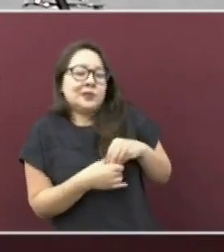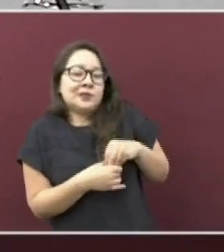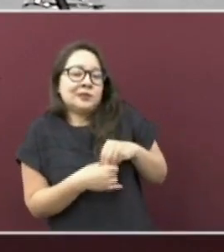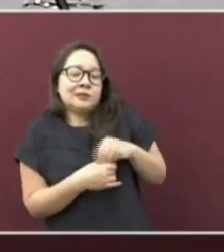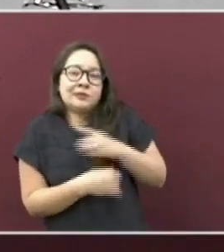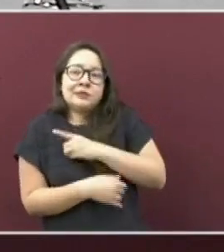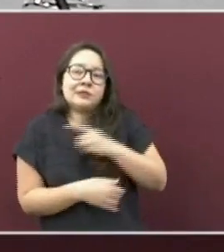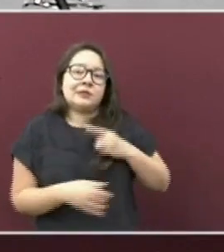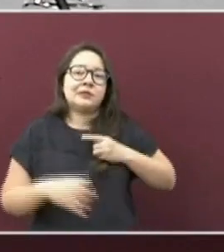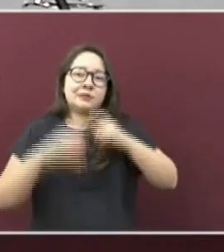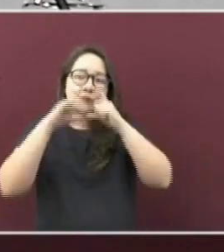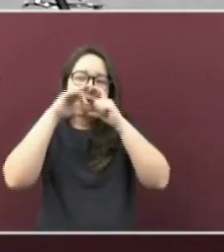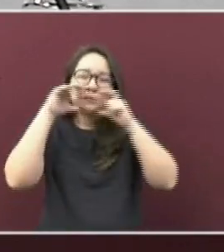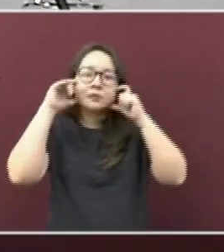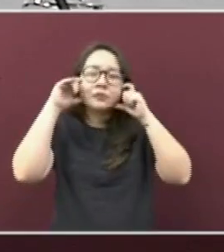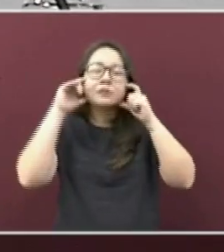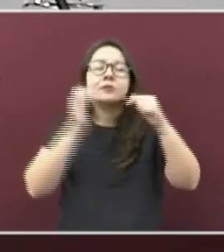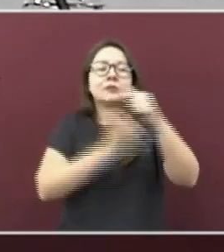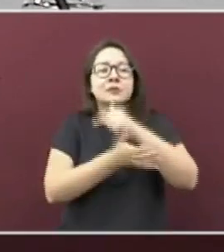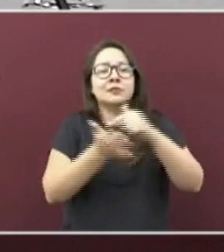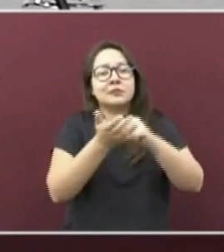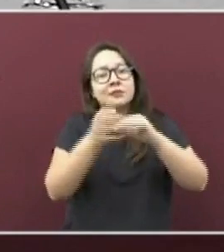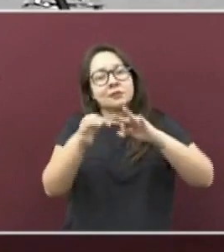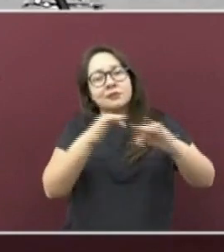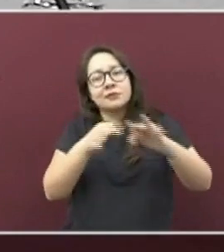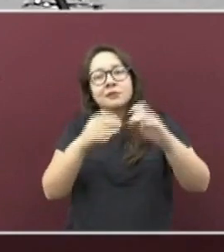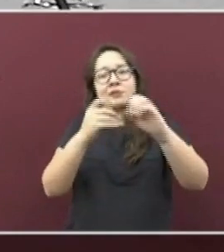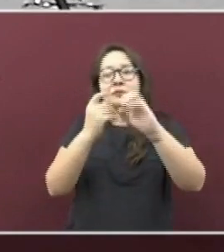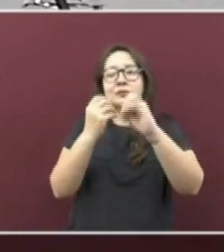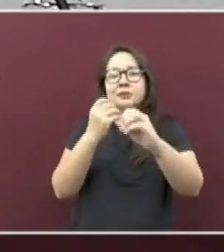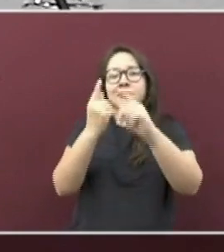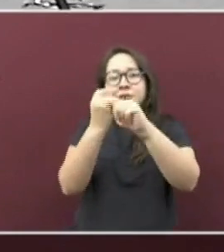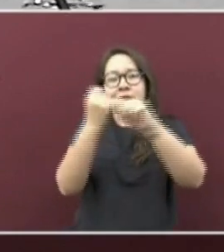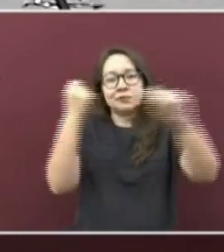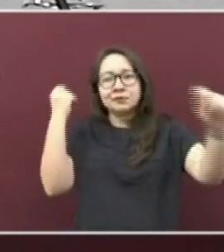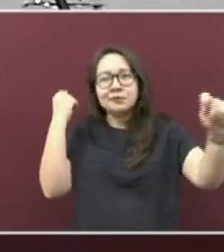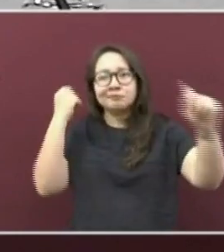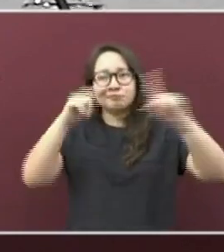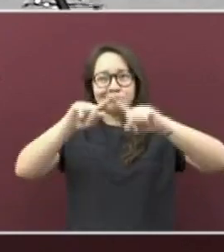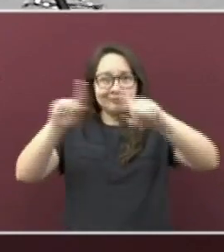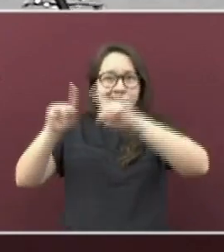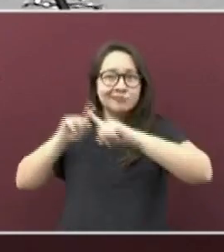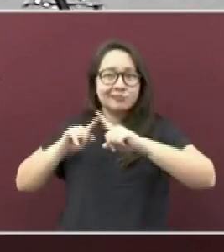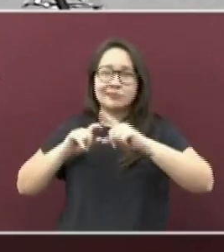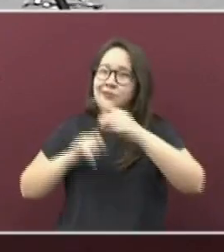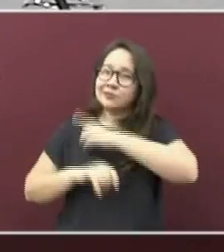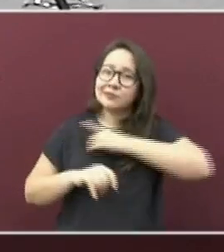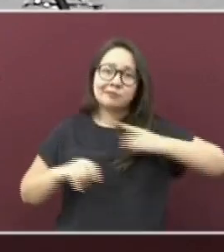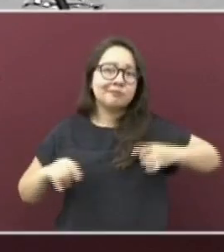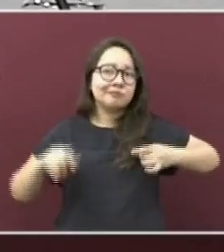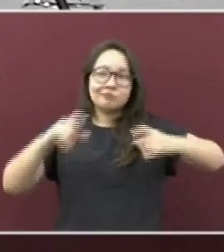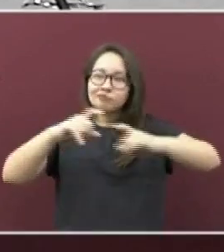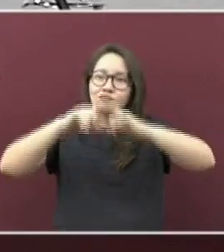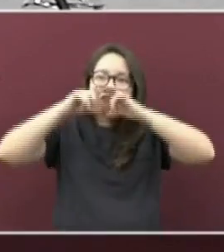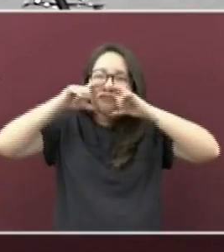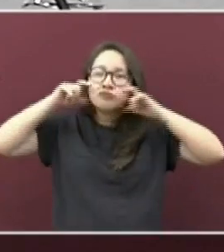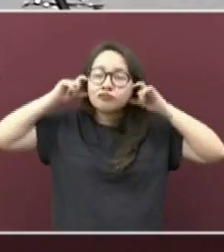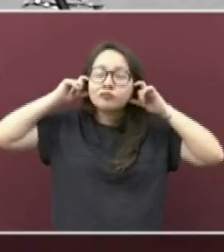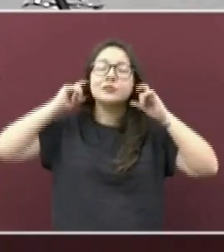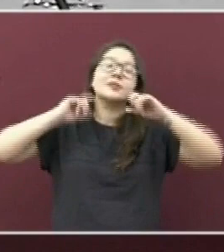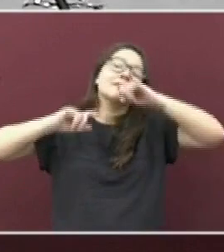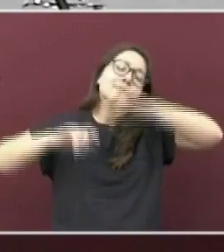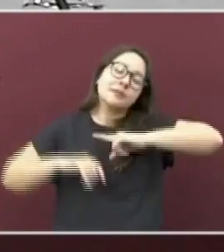como los lugares de trabajo, el transporte urbano, entre otros. Y se